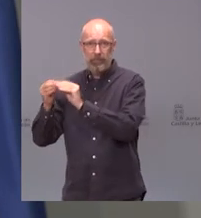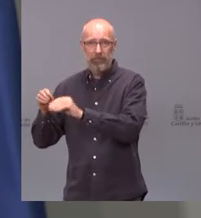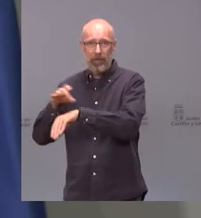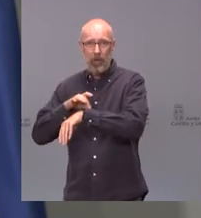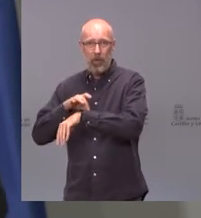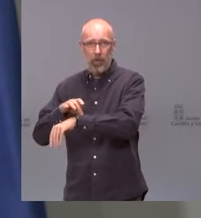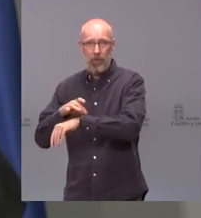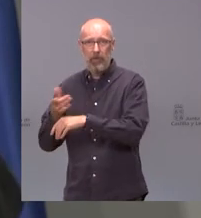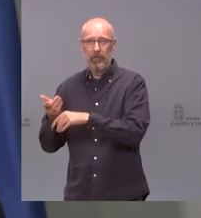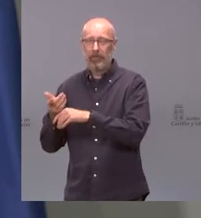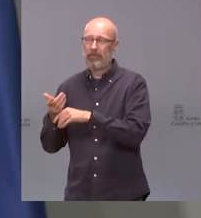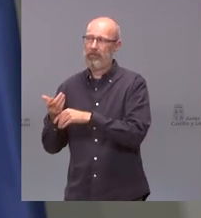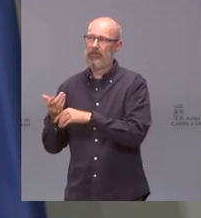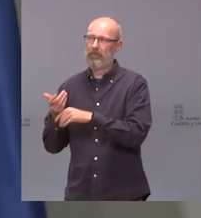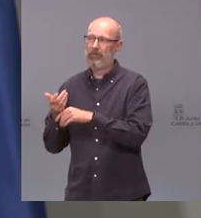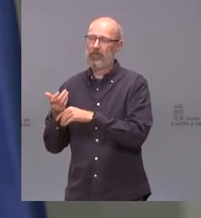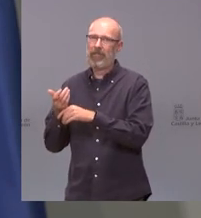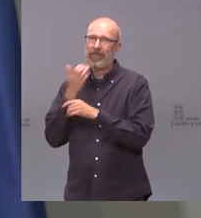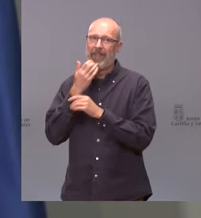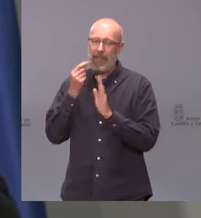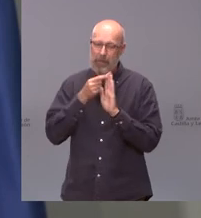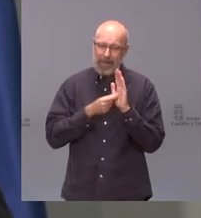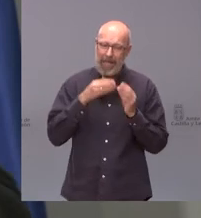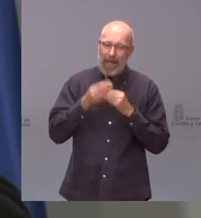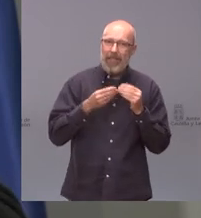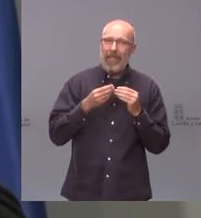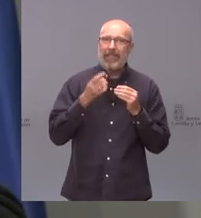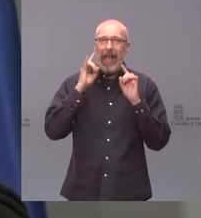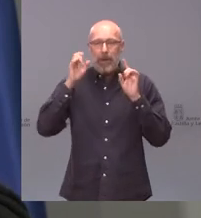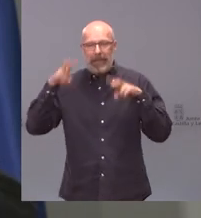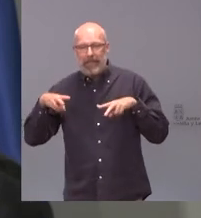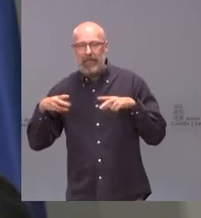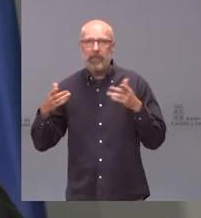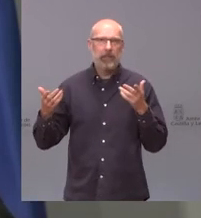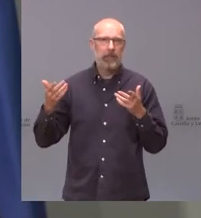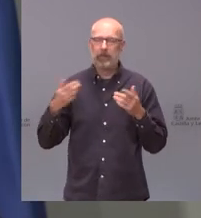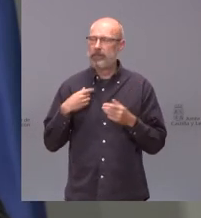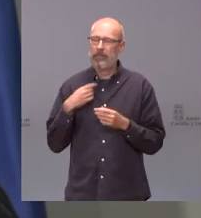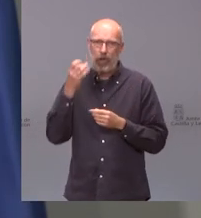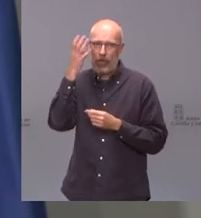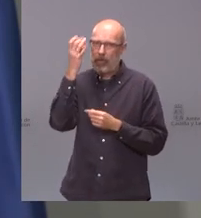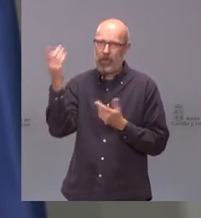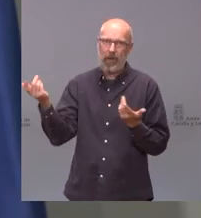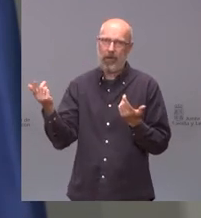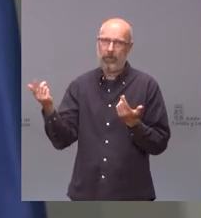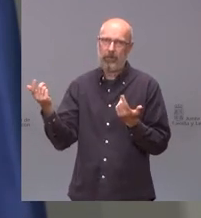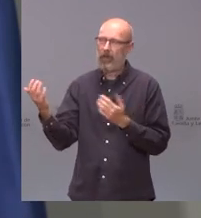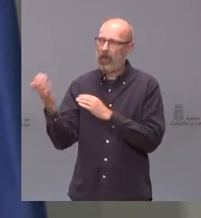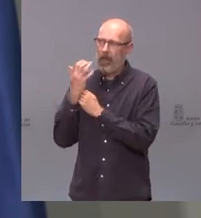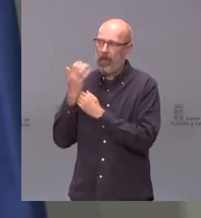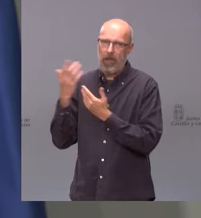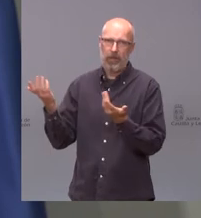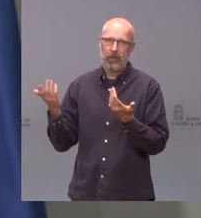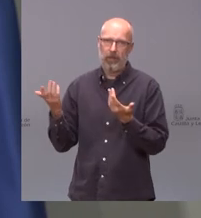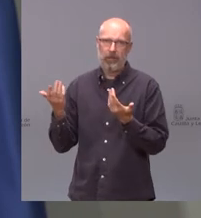hacer sin estar alabado esto esto es una tomadura de pelo es decir perdóneme que se lo diga pero esto es una tomadura de pelo y esto no puede ser